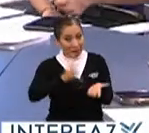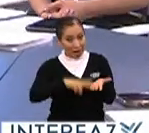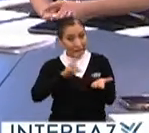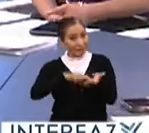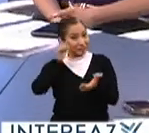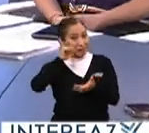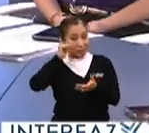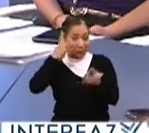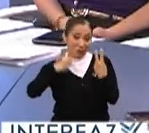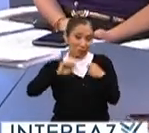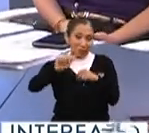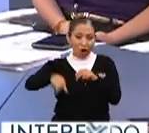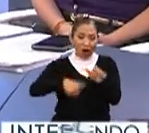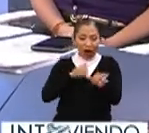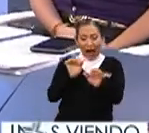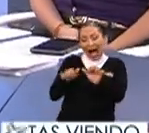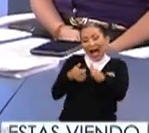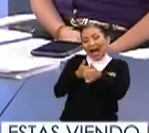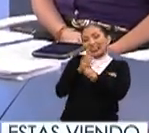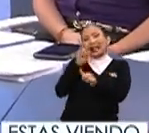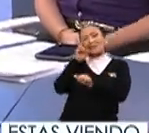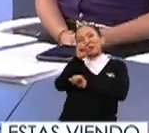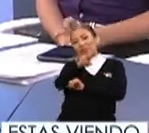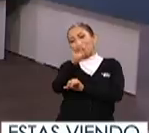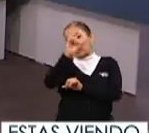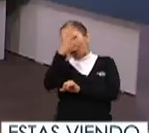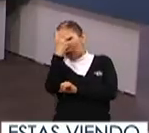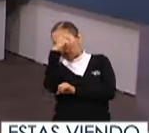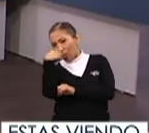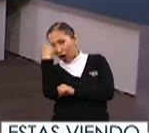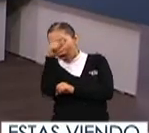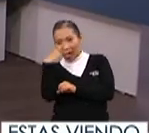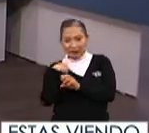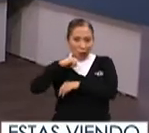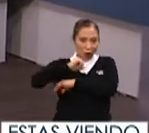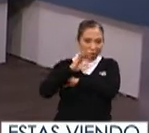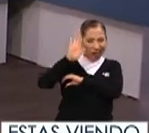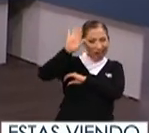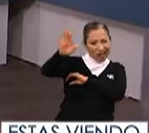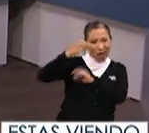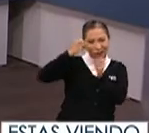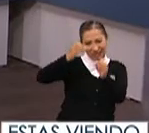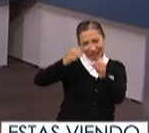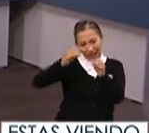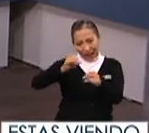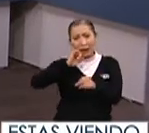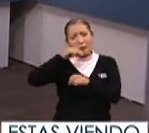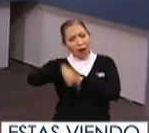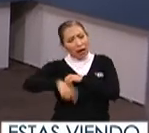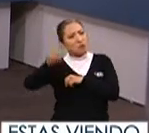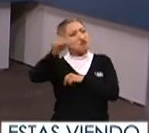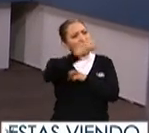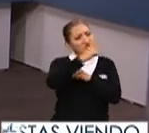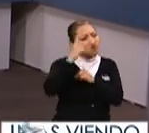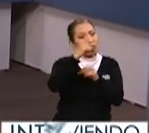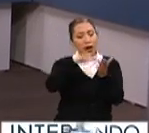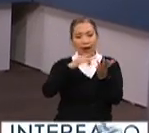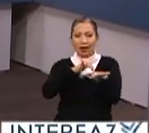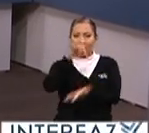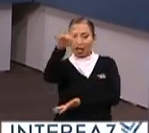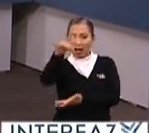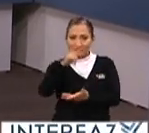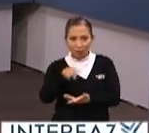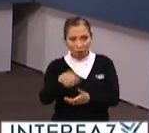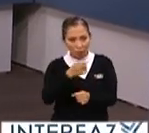decir que siempre estás, pero estás de las cámaras. Siempre, todas las 24 horas aquí estás, gestionando. la oficina y también aquí dando vueltas por el estudio. Gracias por